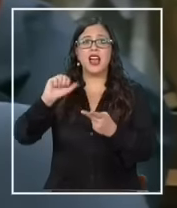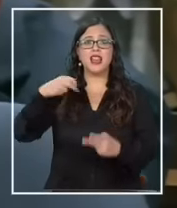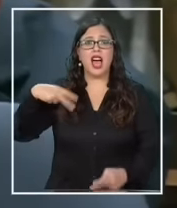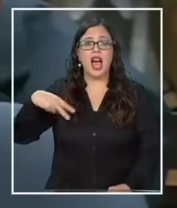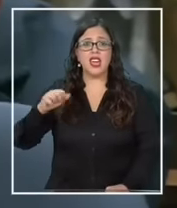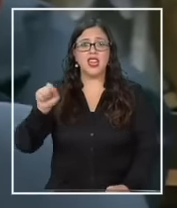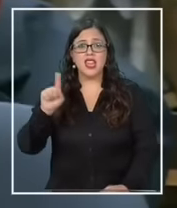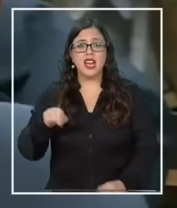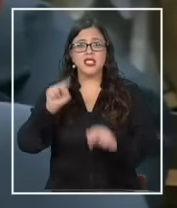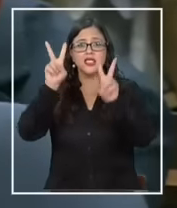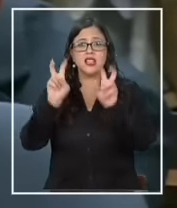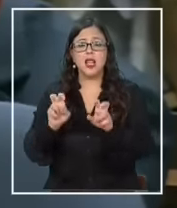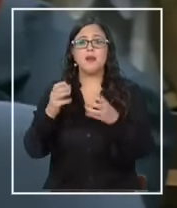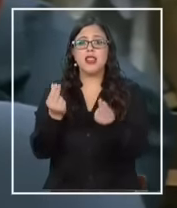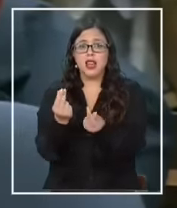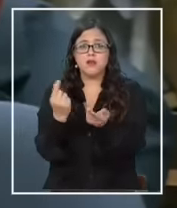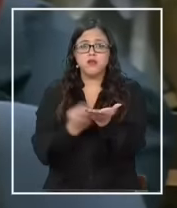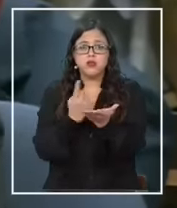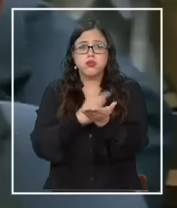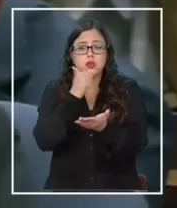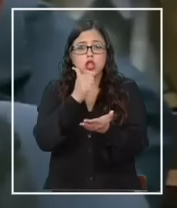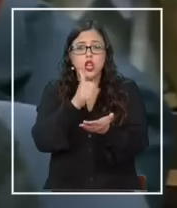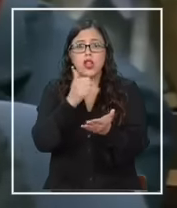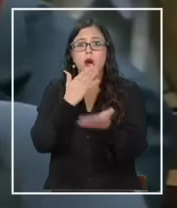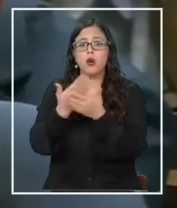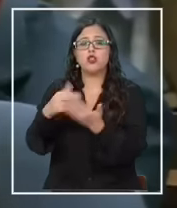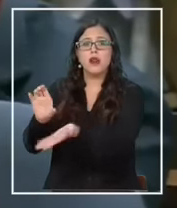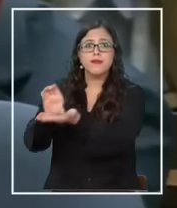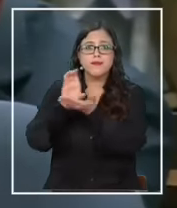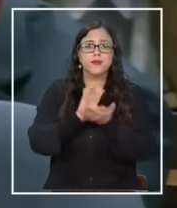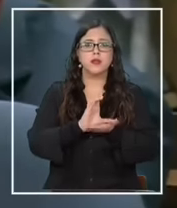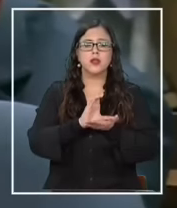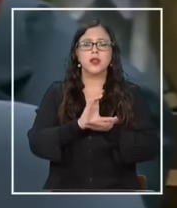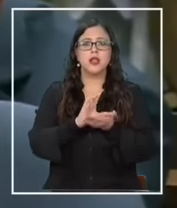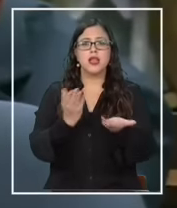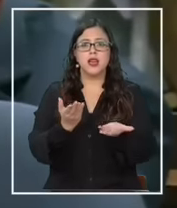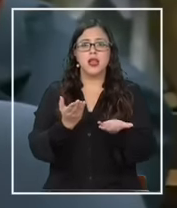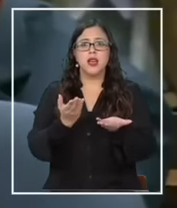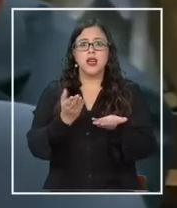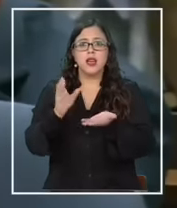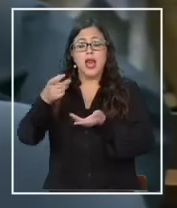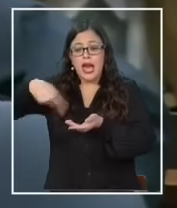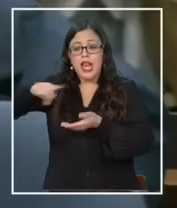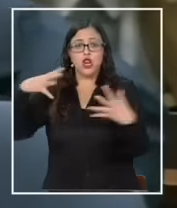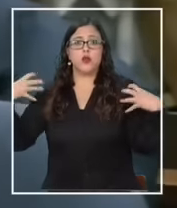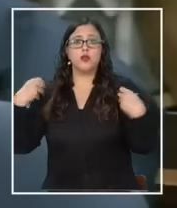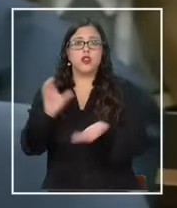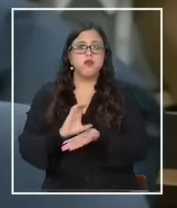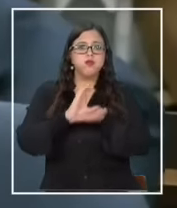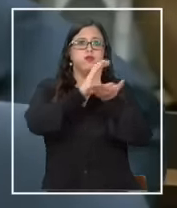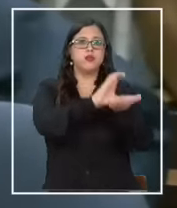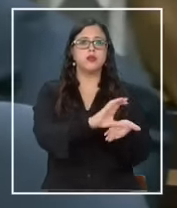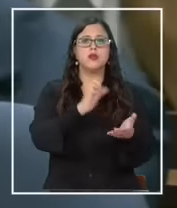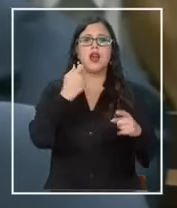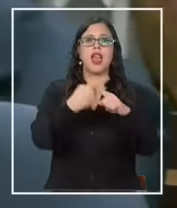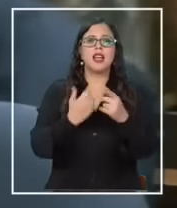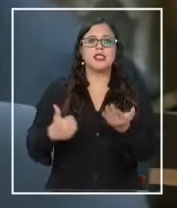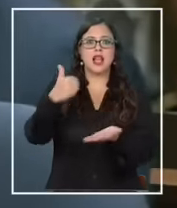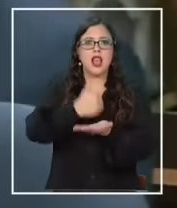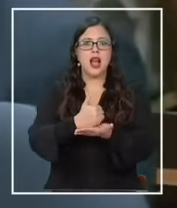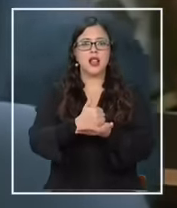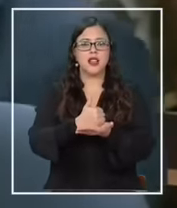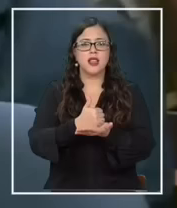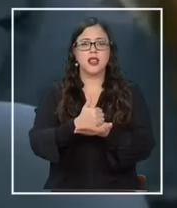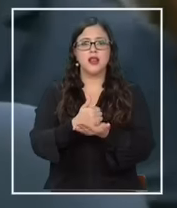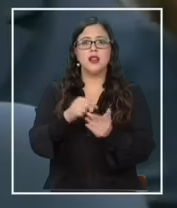la entrega periódica de dinero en efectivo. El que una vez recibido, era entregado por ellos al imputado Torrealba personalmente,